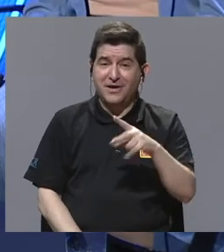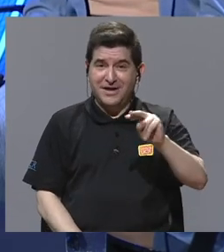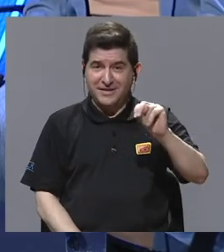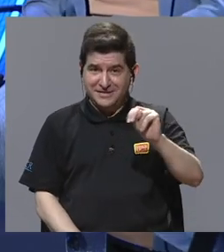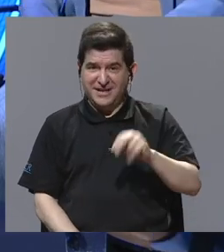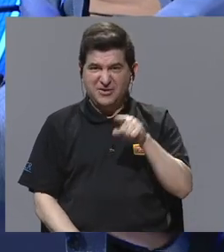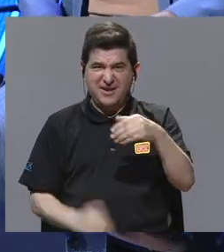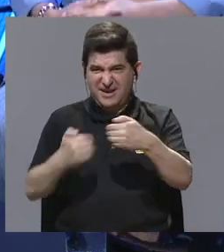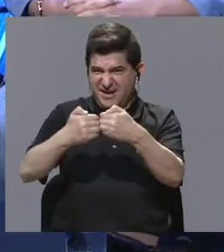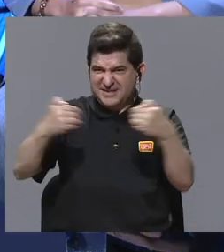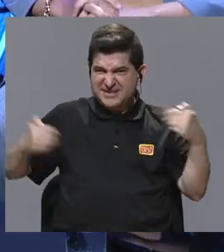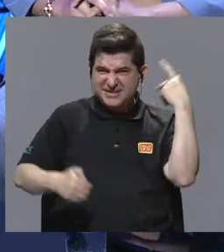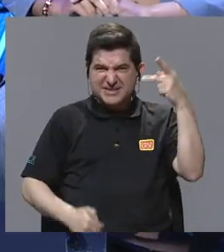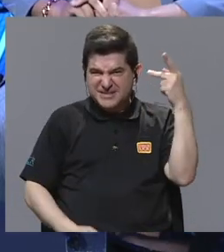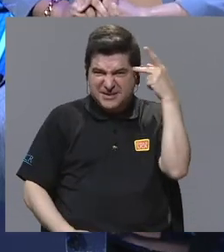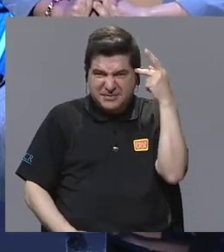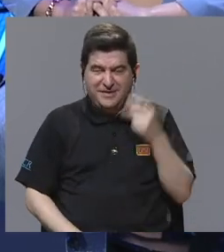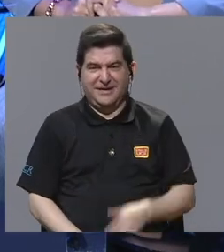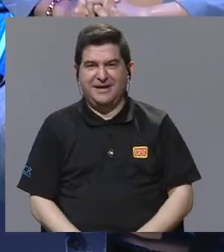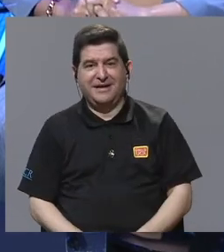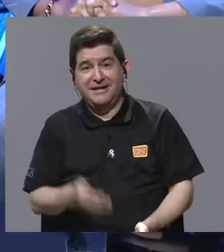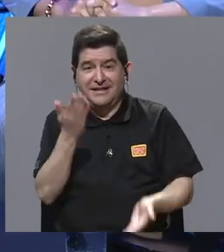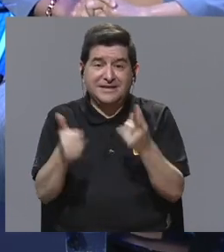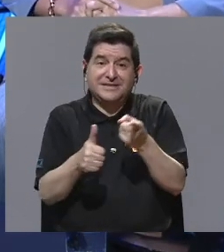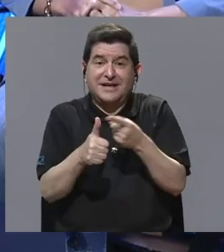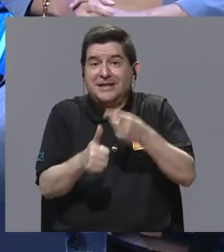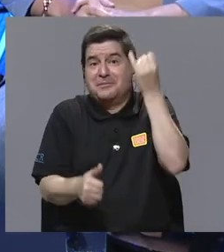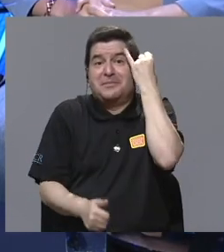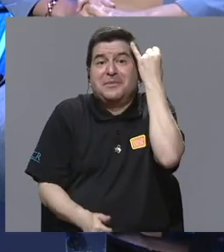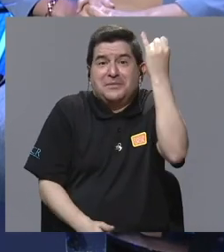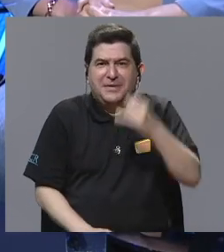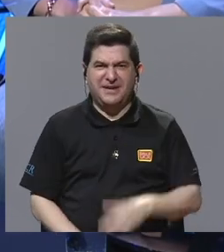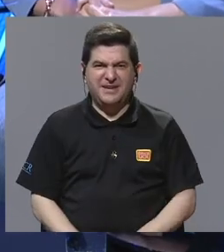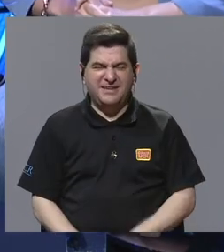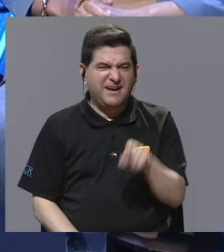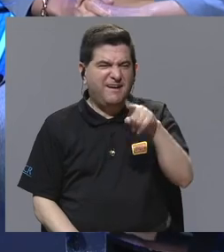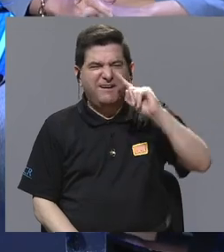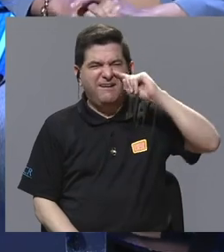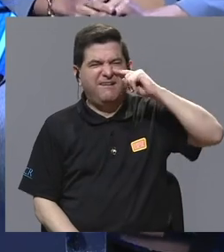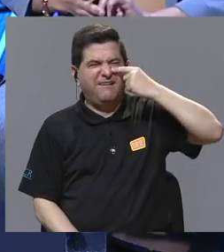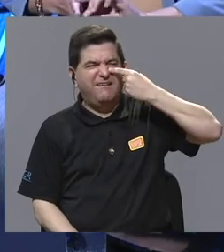de política, quizás la primera idea que se le vino fue que, uy, qué aburrido.